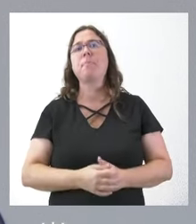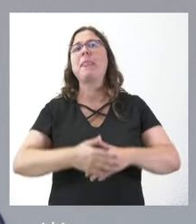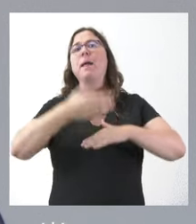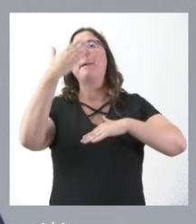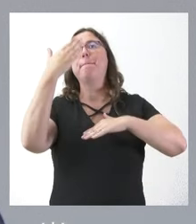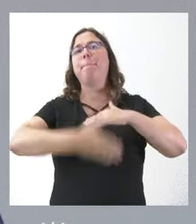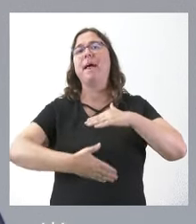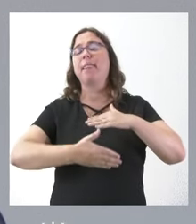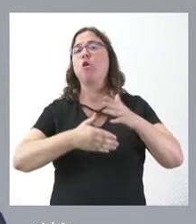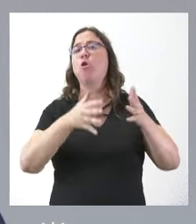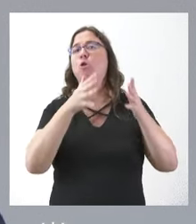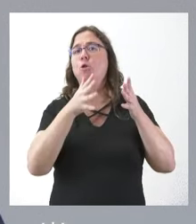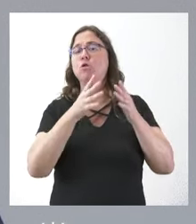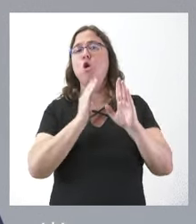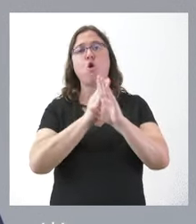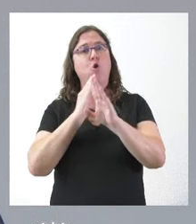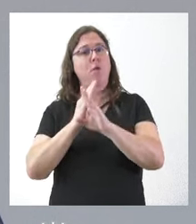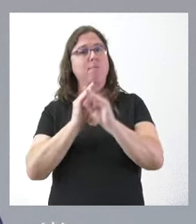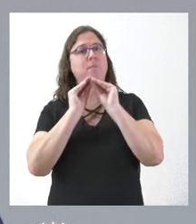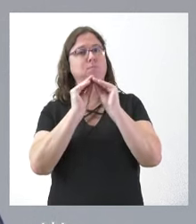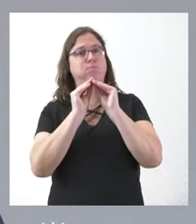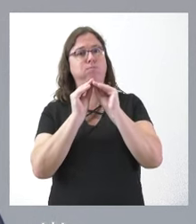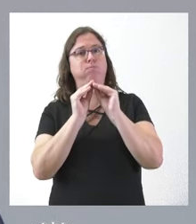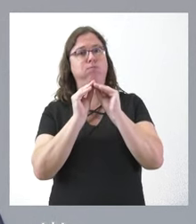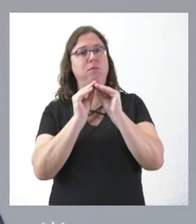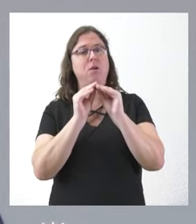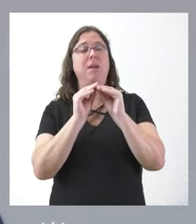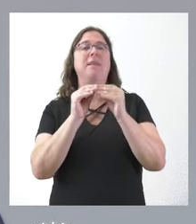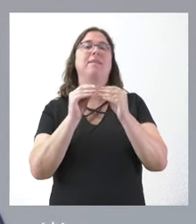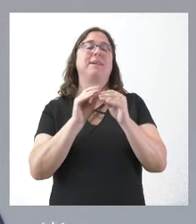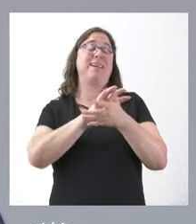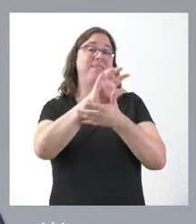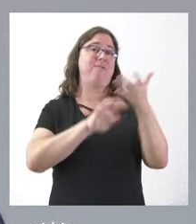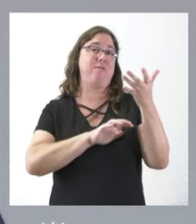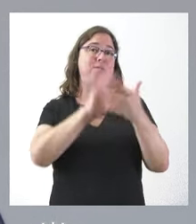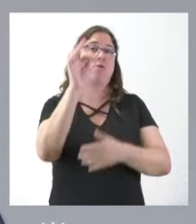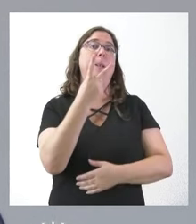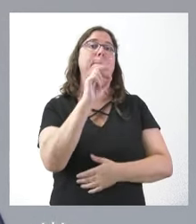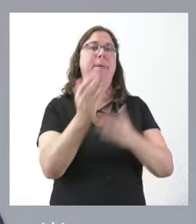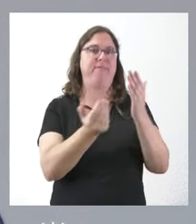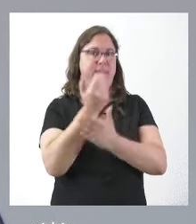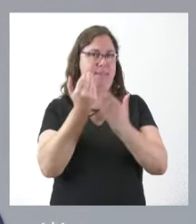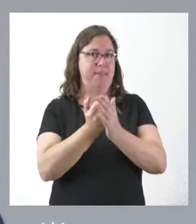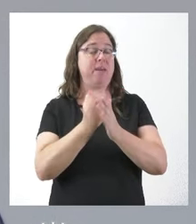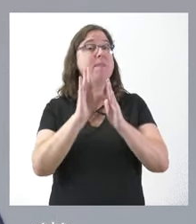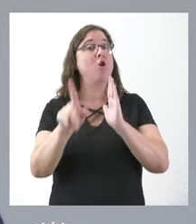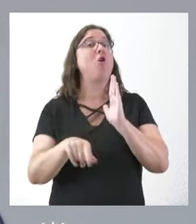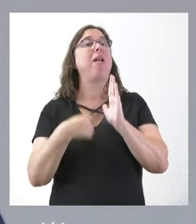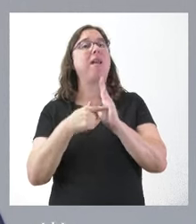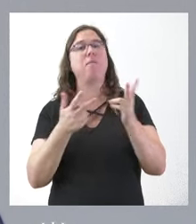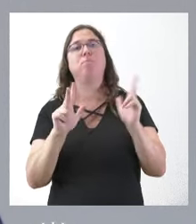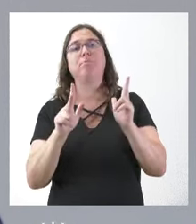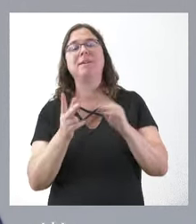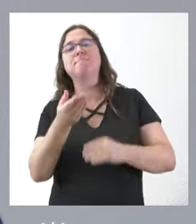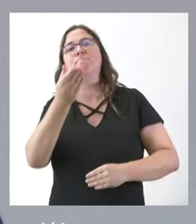tiene el Consejo Consultivo de manera ordinaria para la emisión de su informe es de veinte días, pero también es cierto que la propia ley le permite ampliarlo